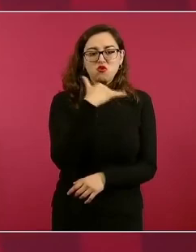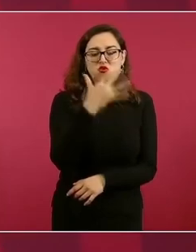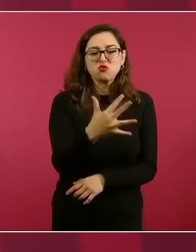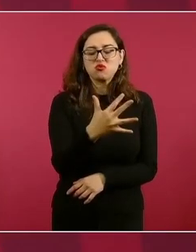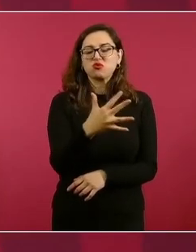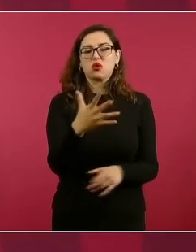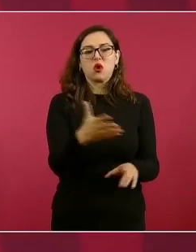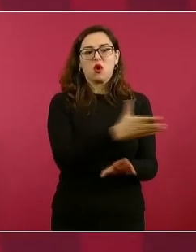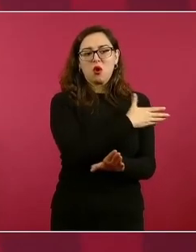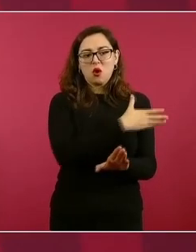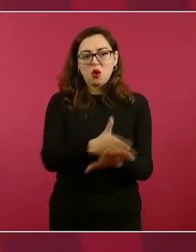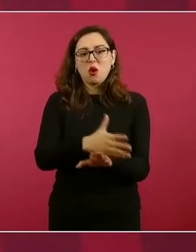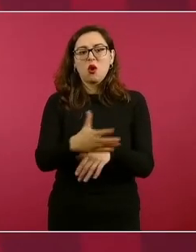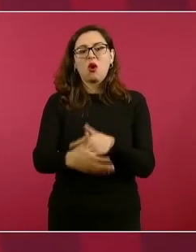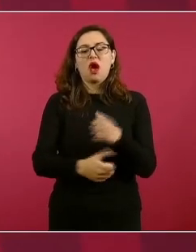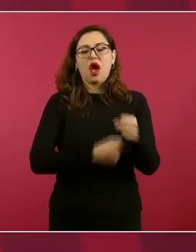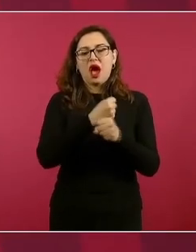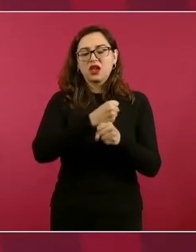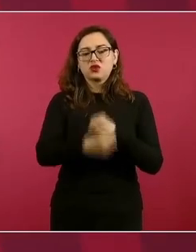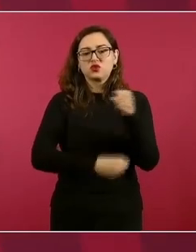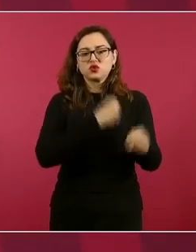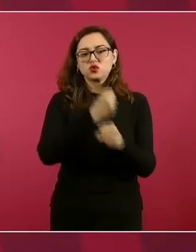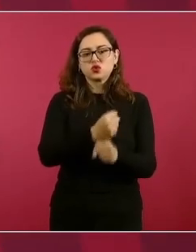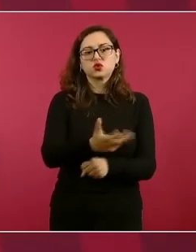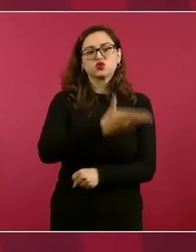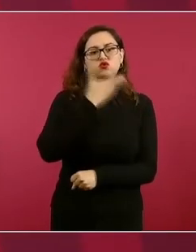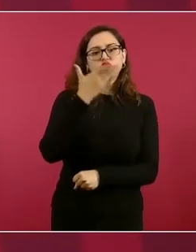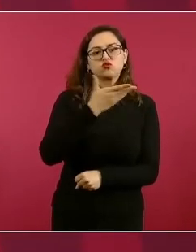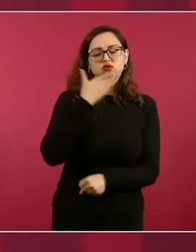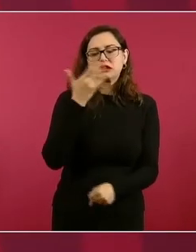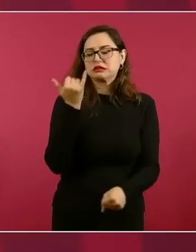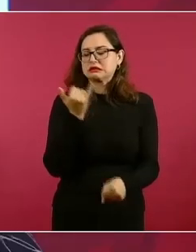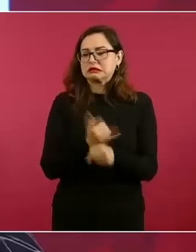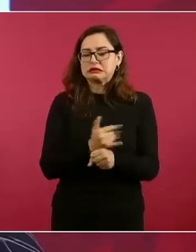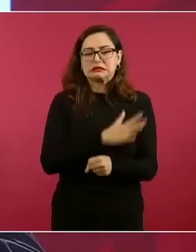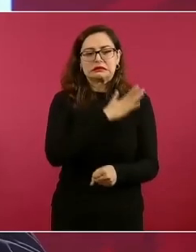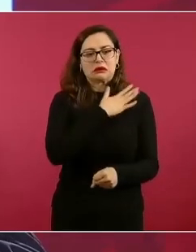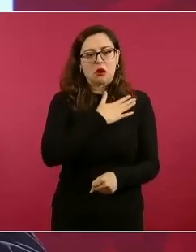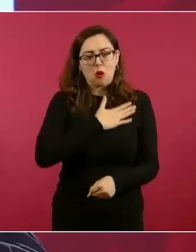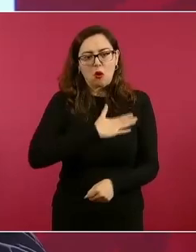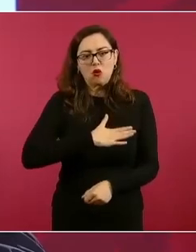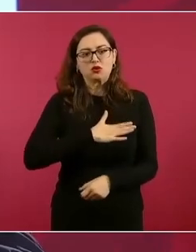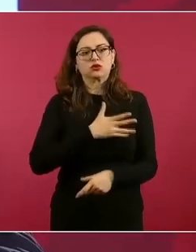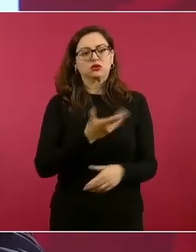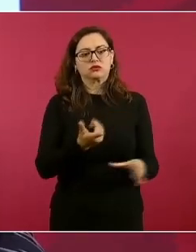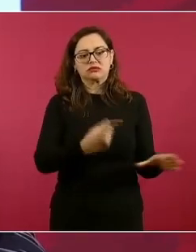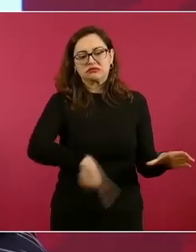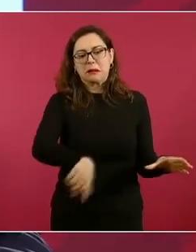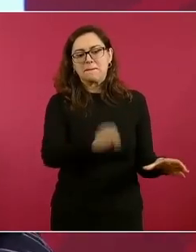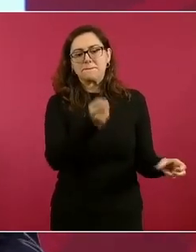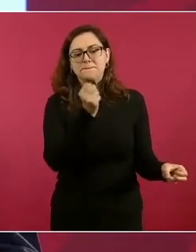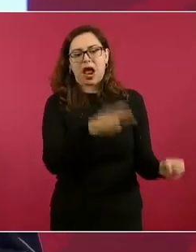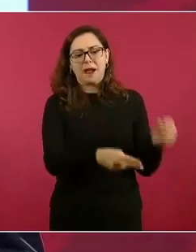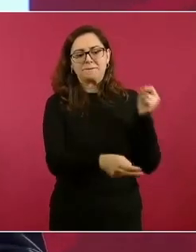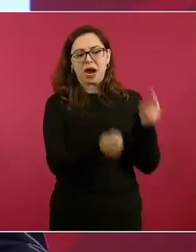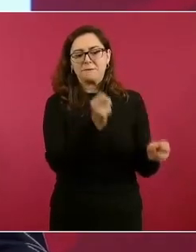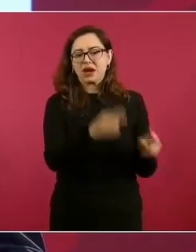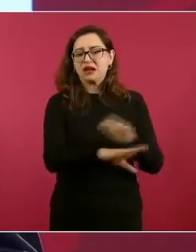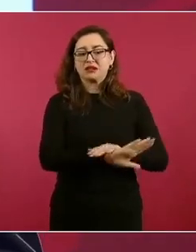de injusticias, de privilegios, es